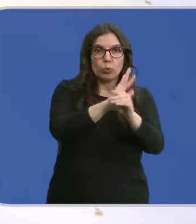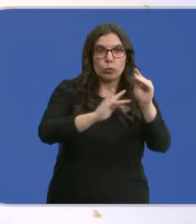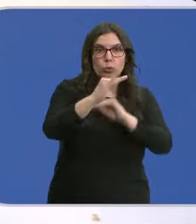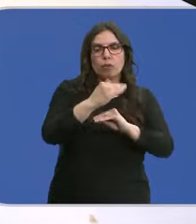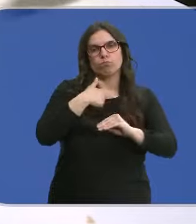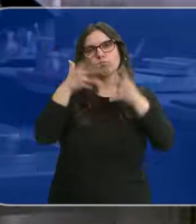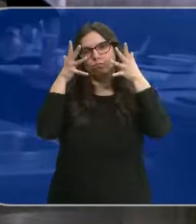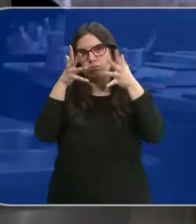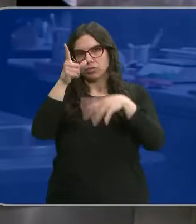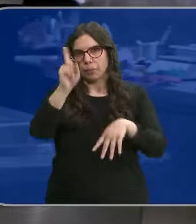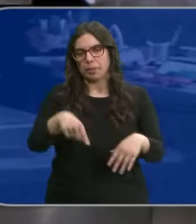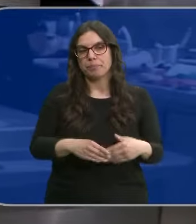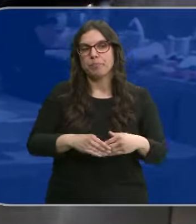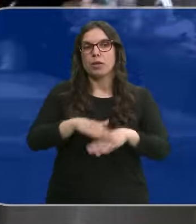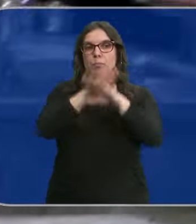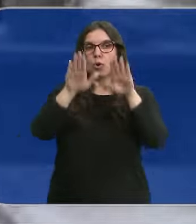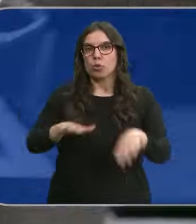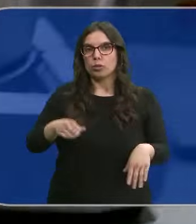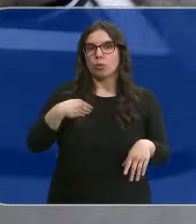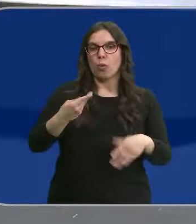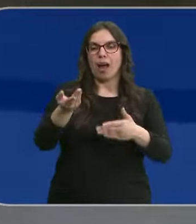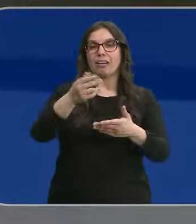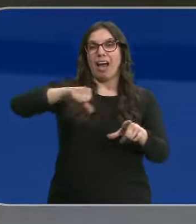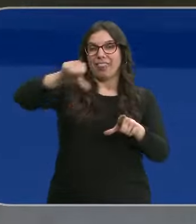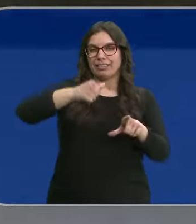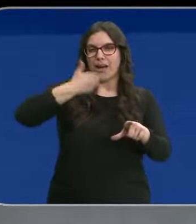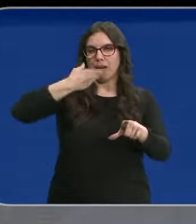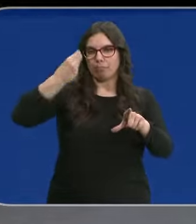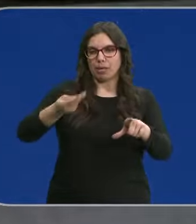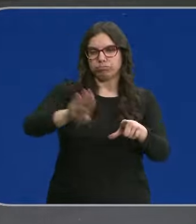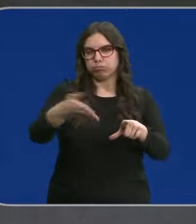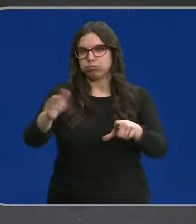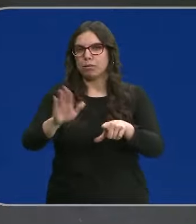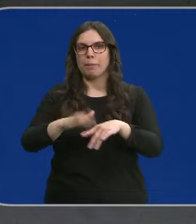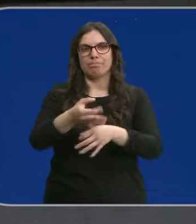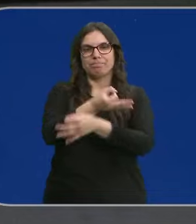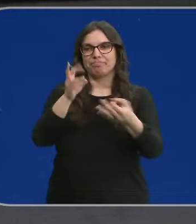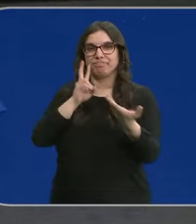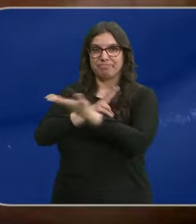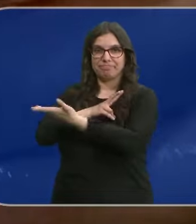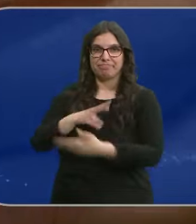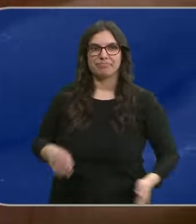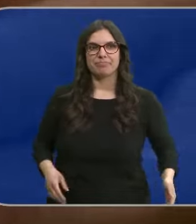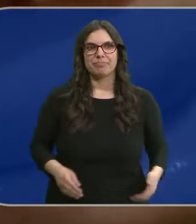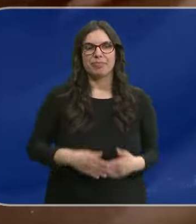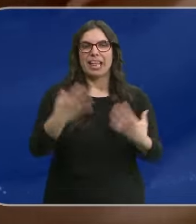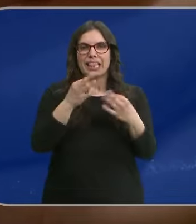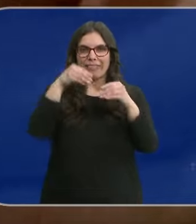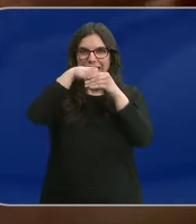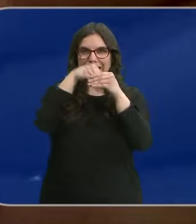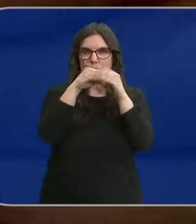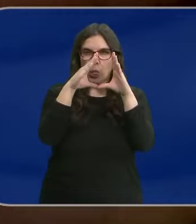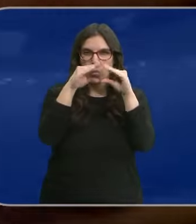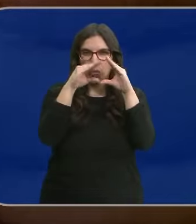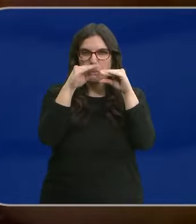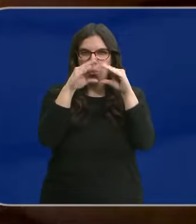Pues mi recomendación. Por último un breve paso por el aceite bien caliente y aquí está la prueba de que ha quedado perfecta. Tiene que quedar muy melosa en el